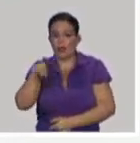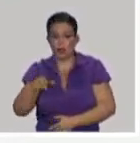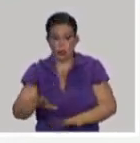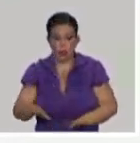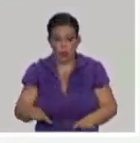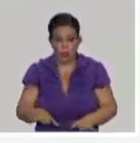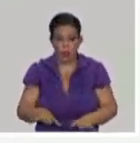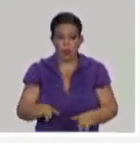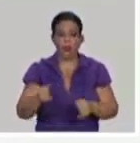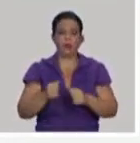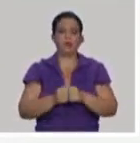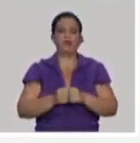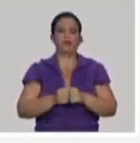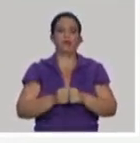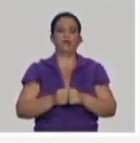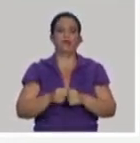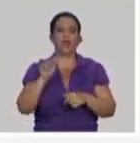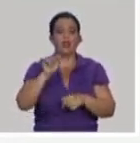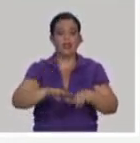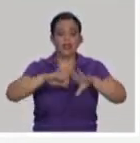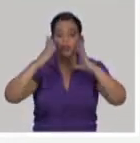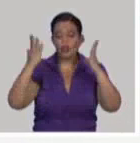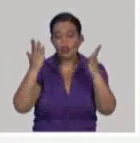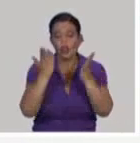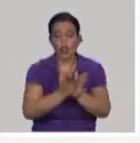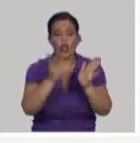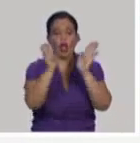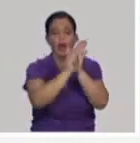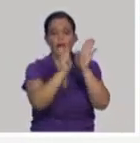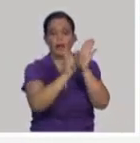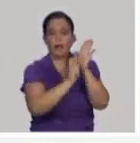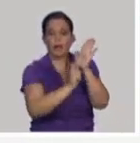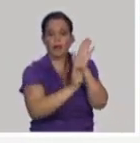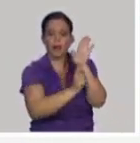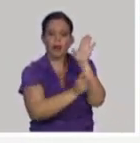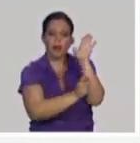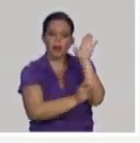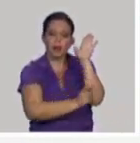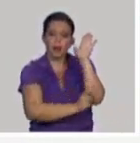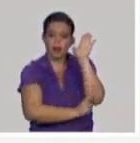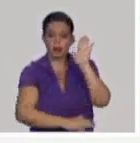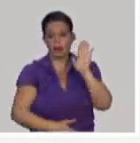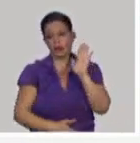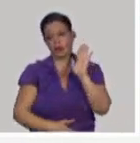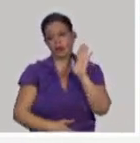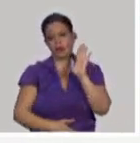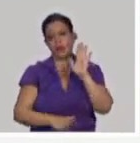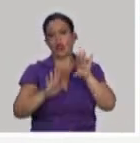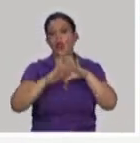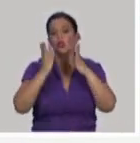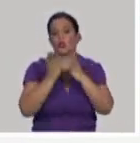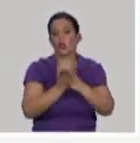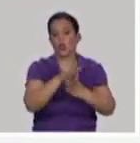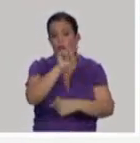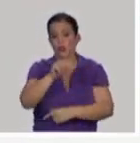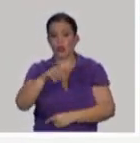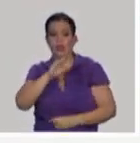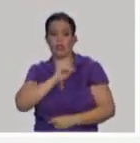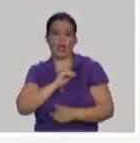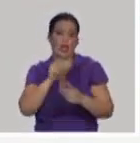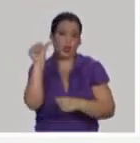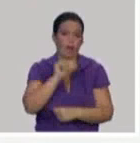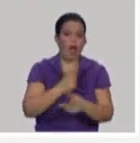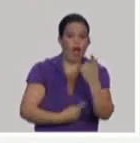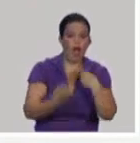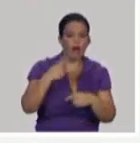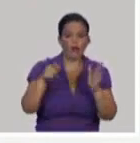todo lo que pasa. Todo lo que ocurra durante el seguimiento de los sujetos es un evento adverso. Pero ese perfil de seguridad,